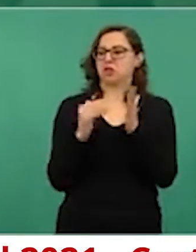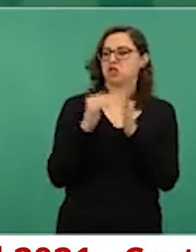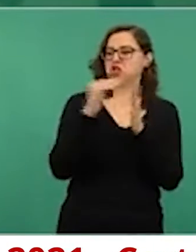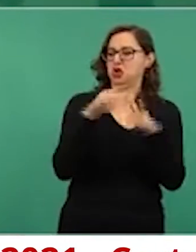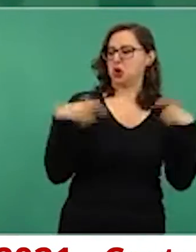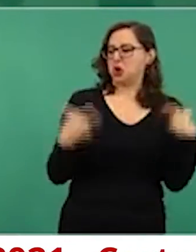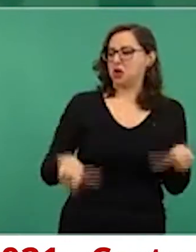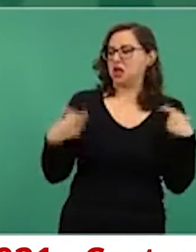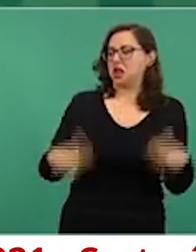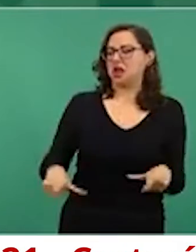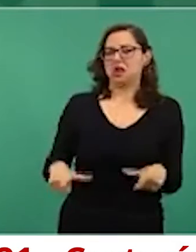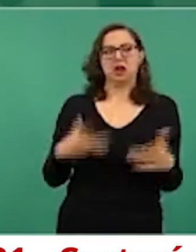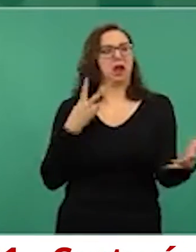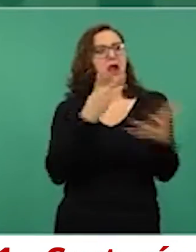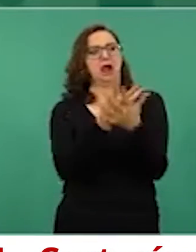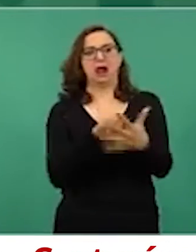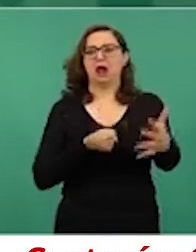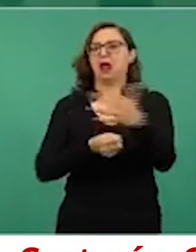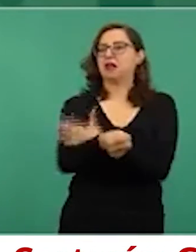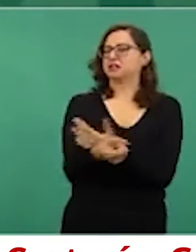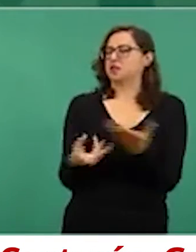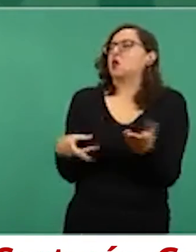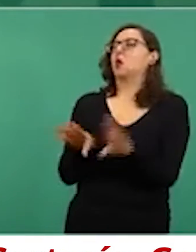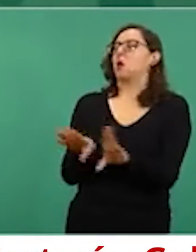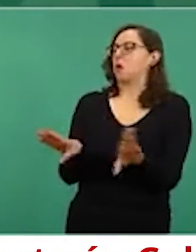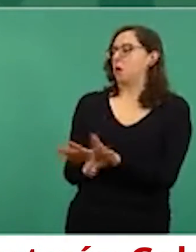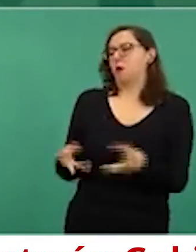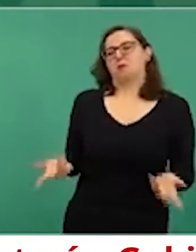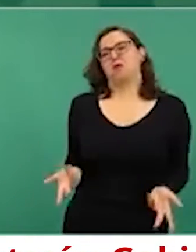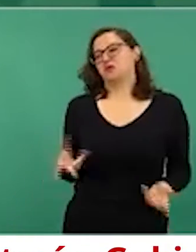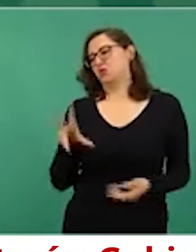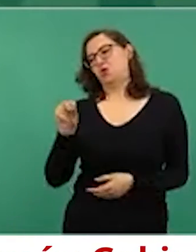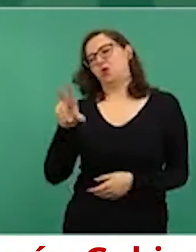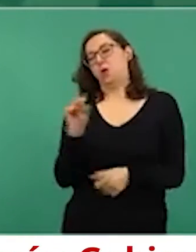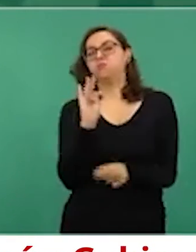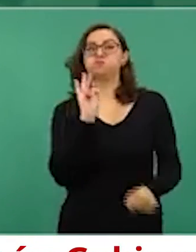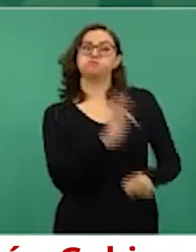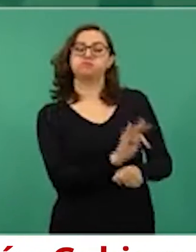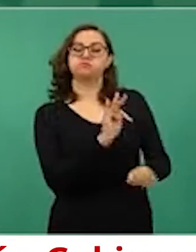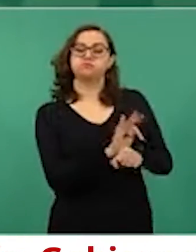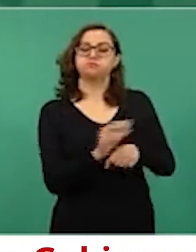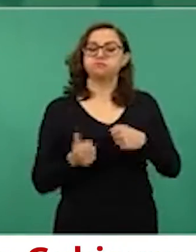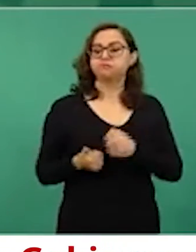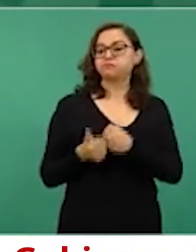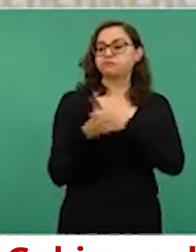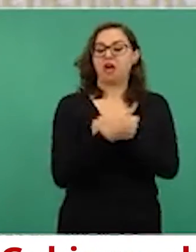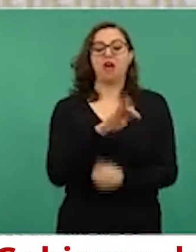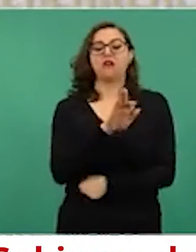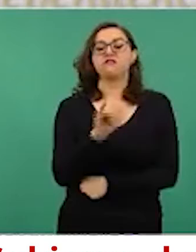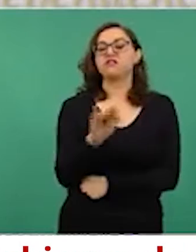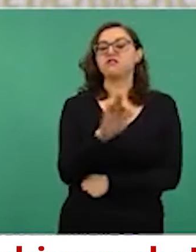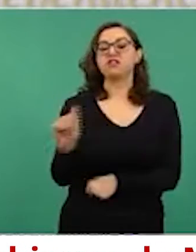¿no pueden ir a la cárcel los fifís?